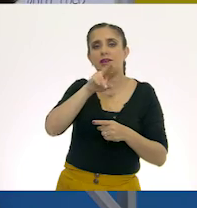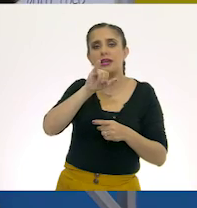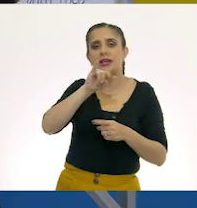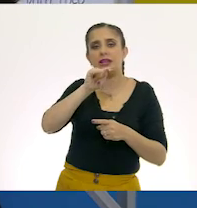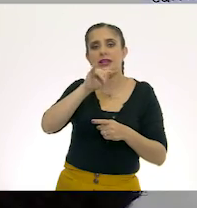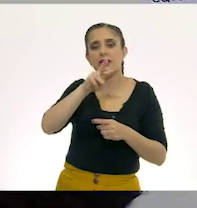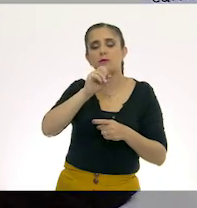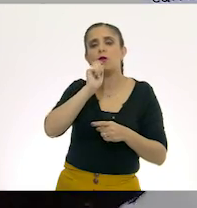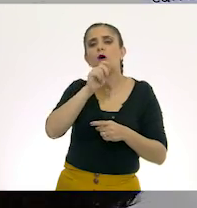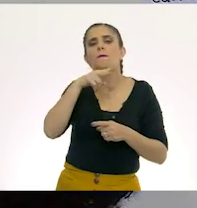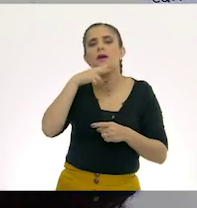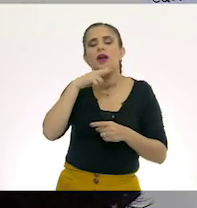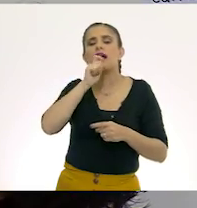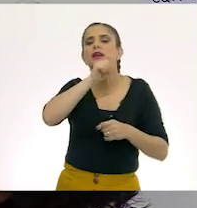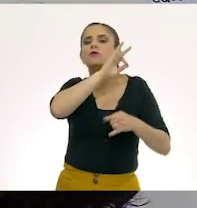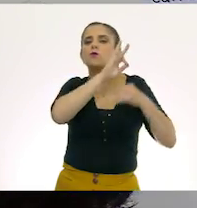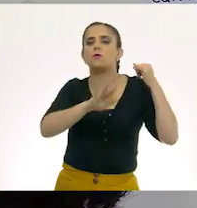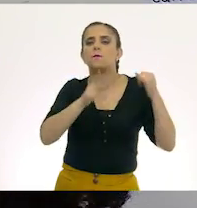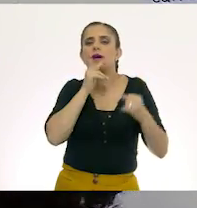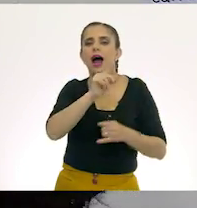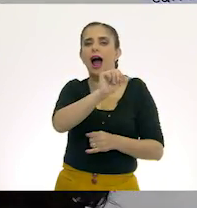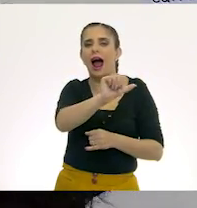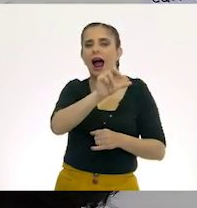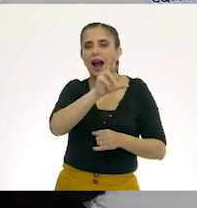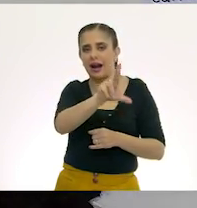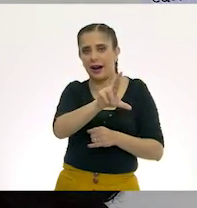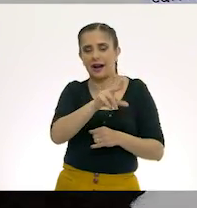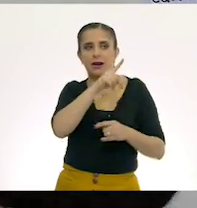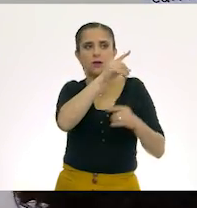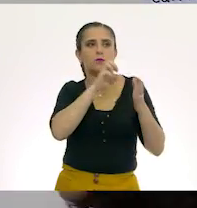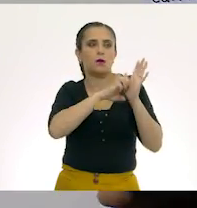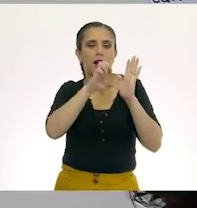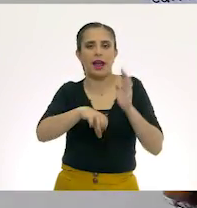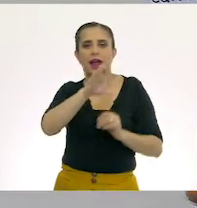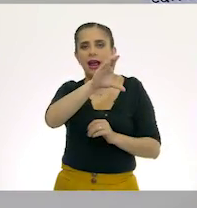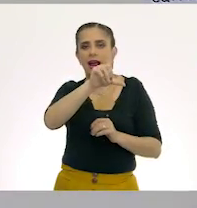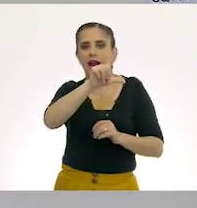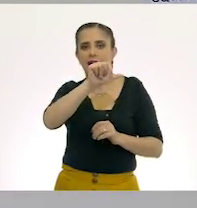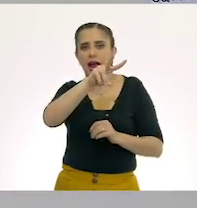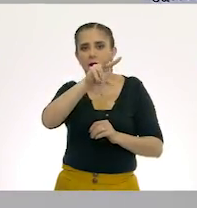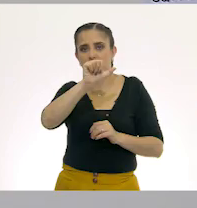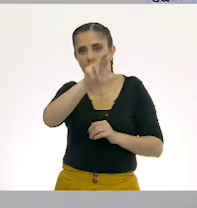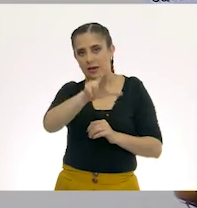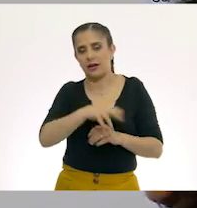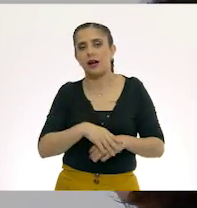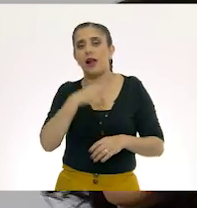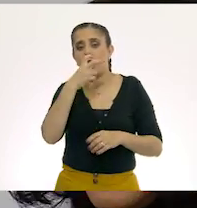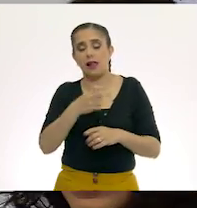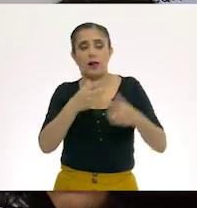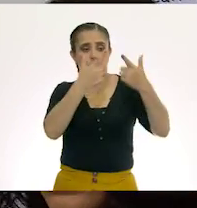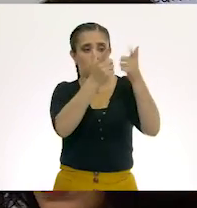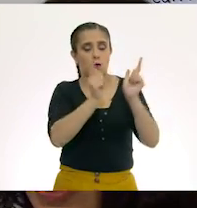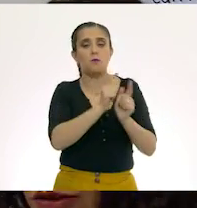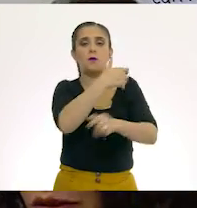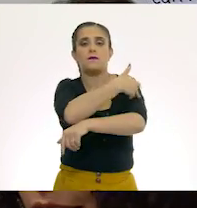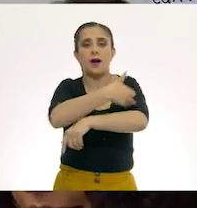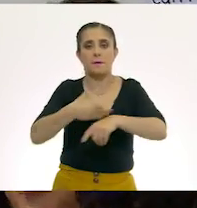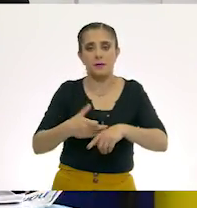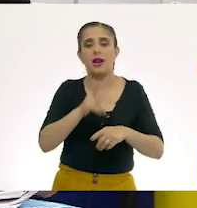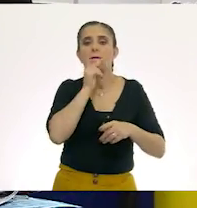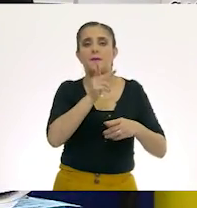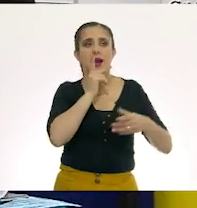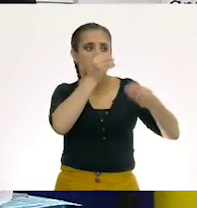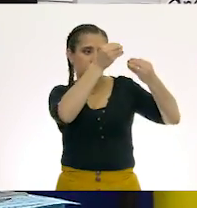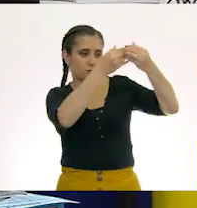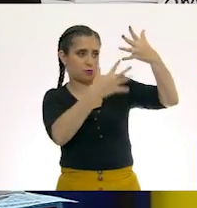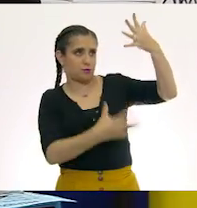pusiéramos o conjugáramos clavar, pues, pueden salir muchísimas otras palabras de esta familia léxica. A todo esto se le